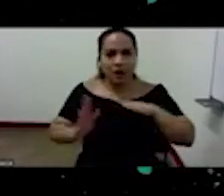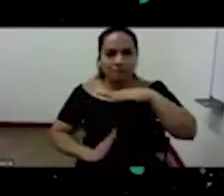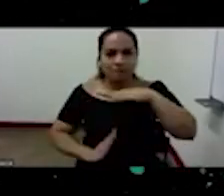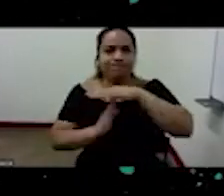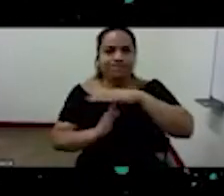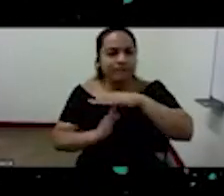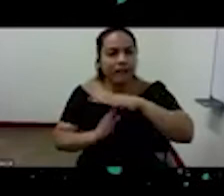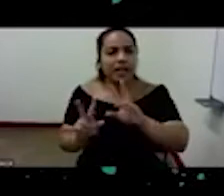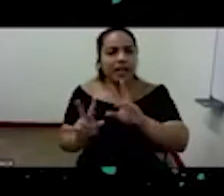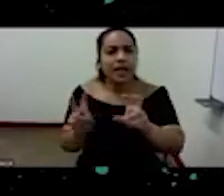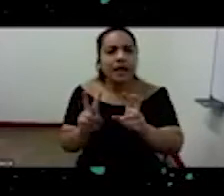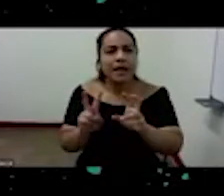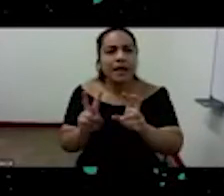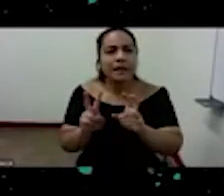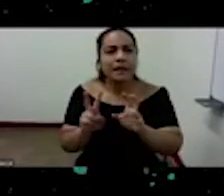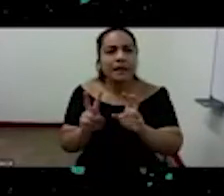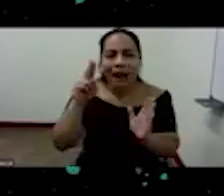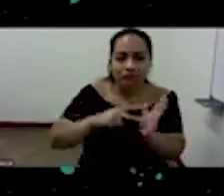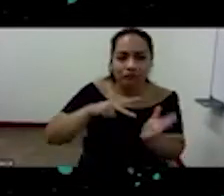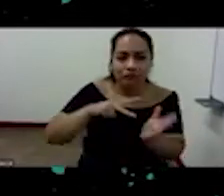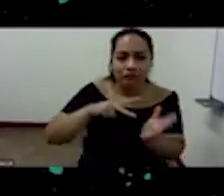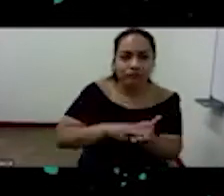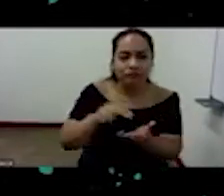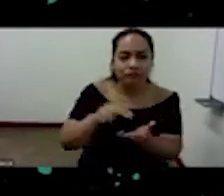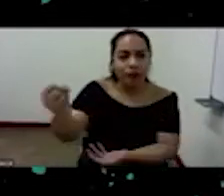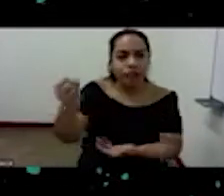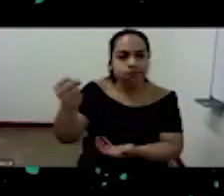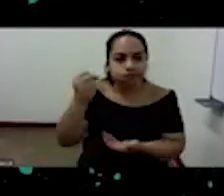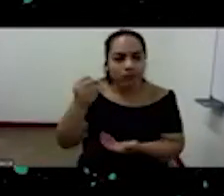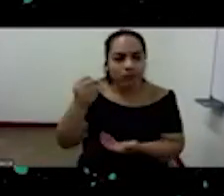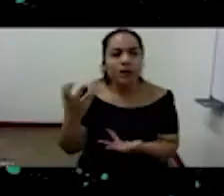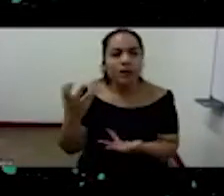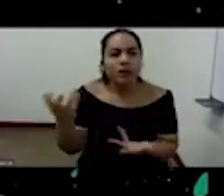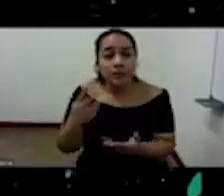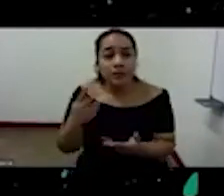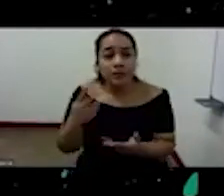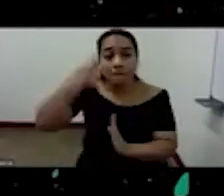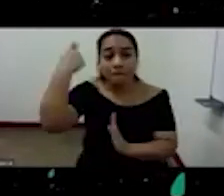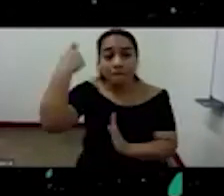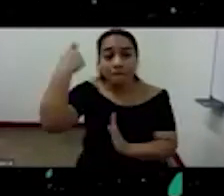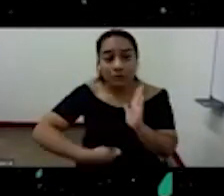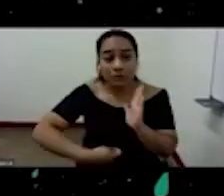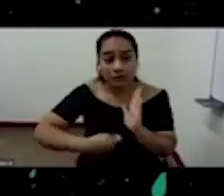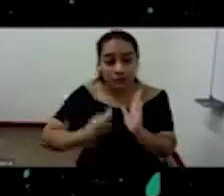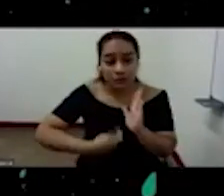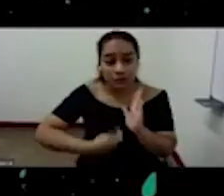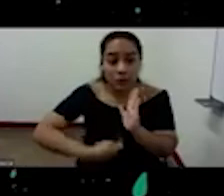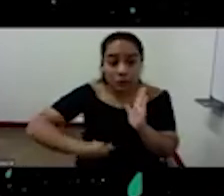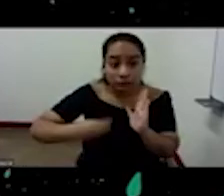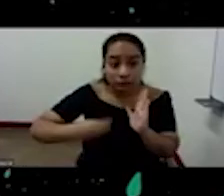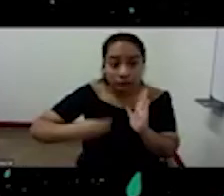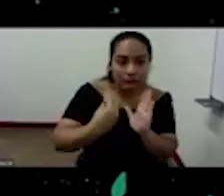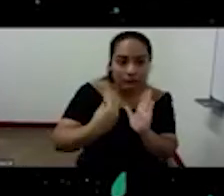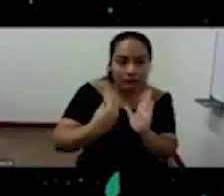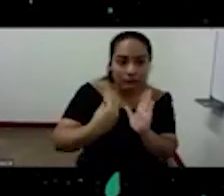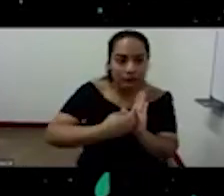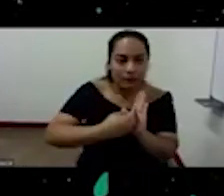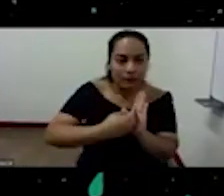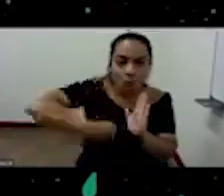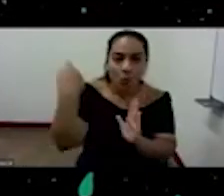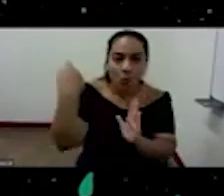financiero impuesto por la Unión Europea y